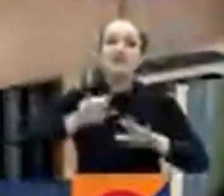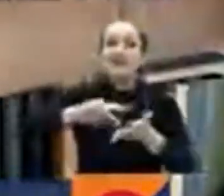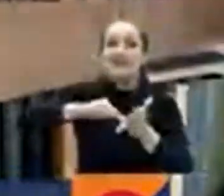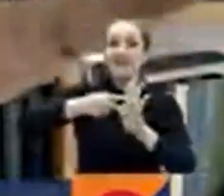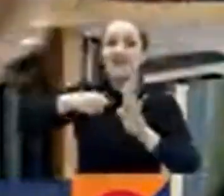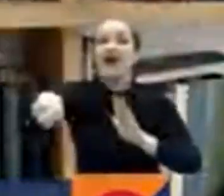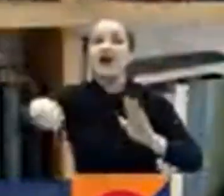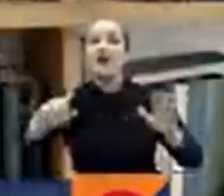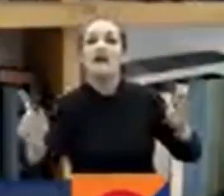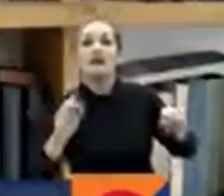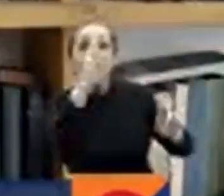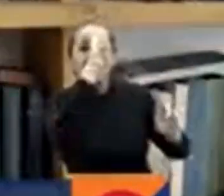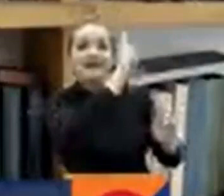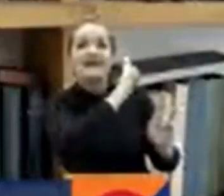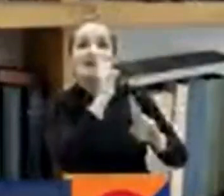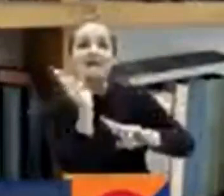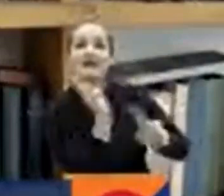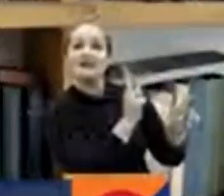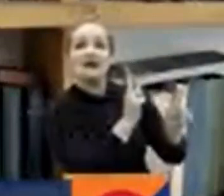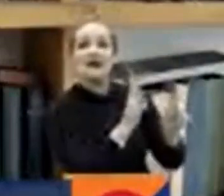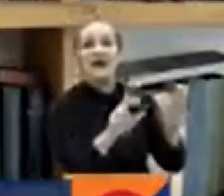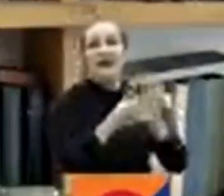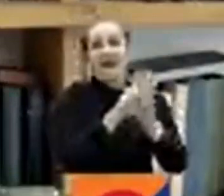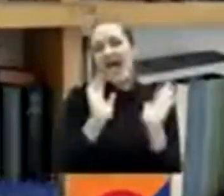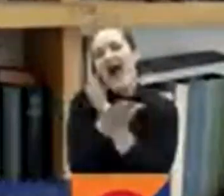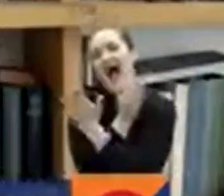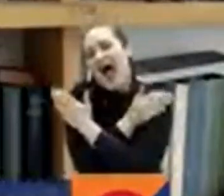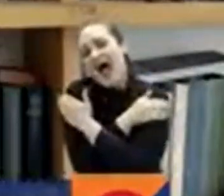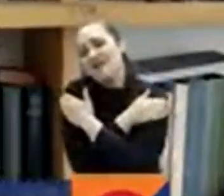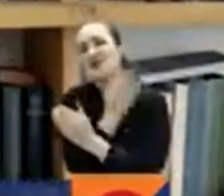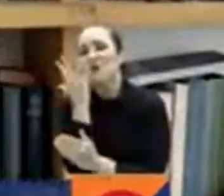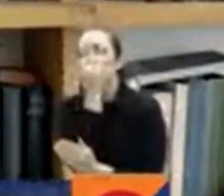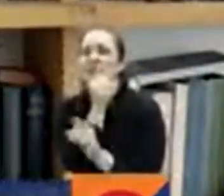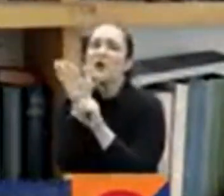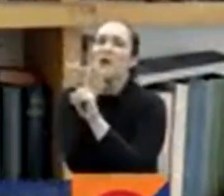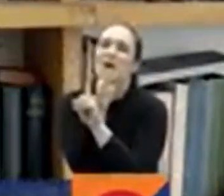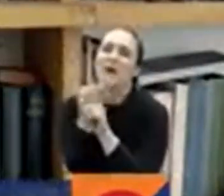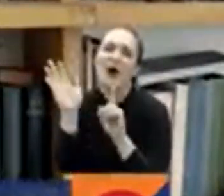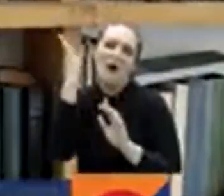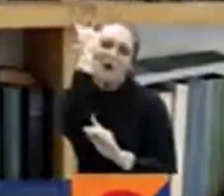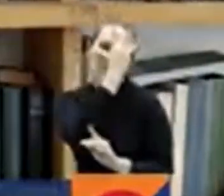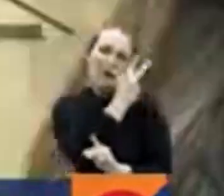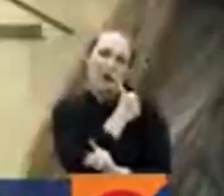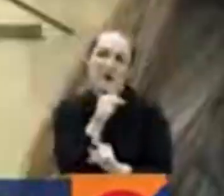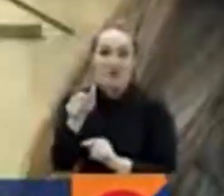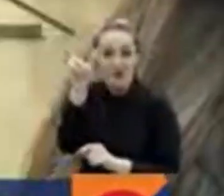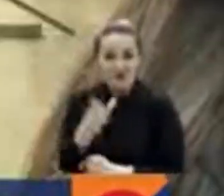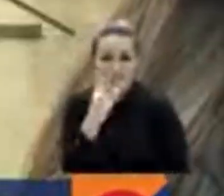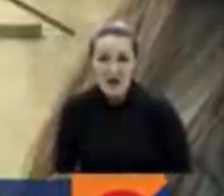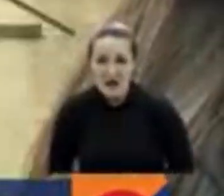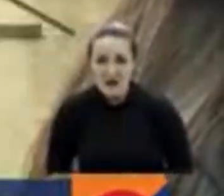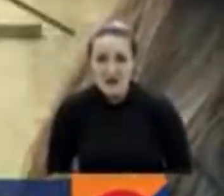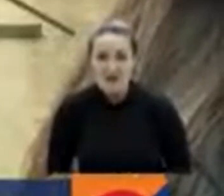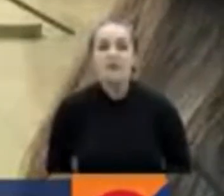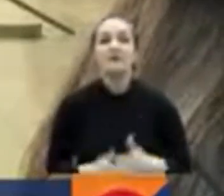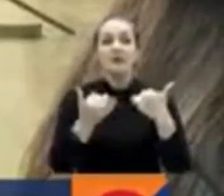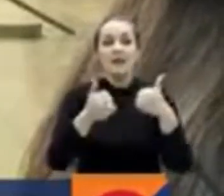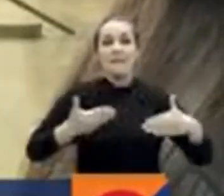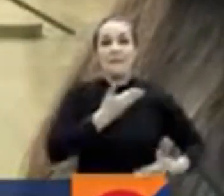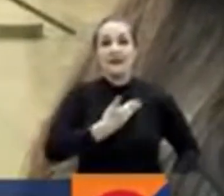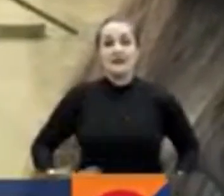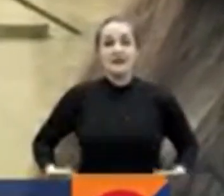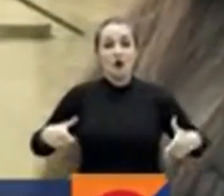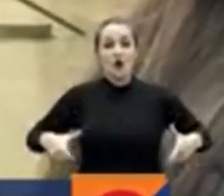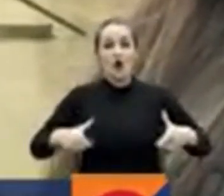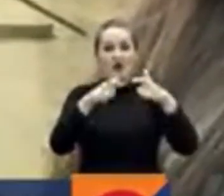porque los vamos a acoger en un abrazo amplio dándole todo tipo de impunidades a todos estos criminales. El presidente del Congreso, Roy